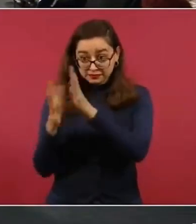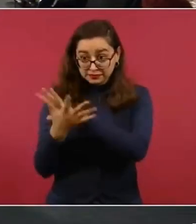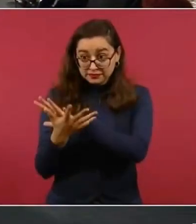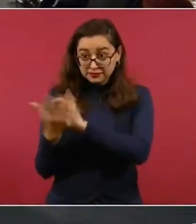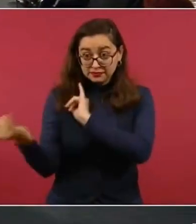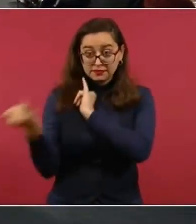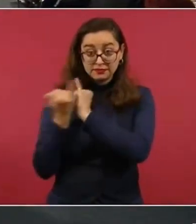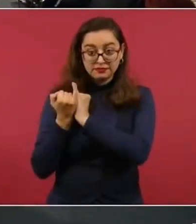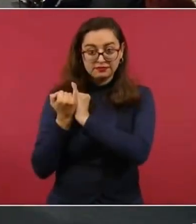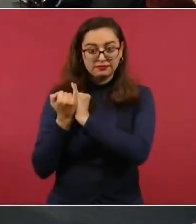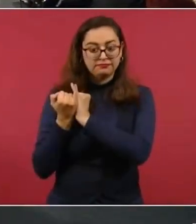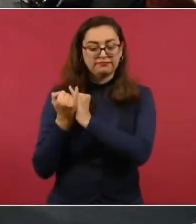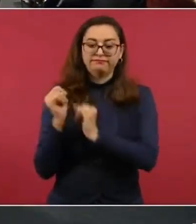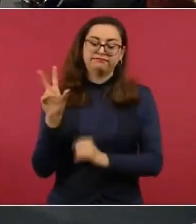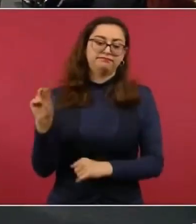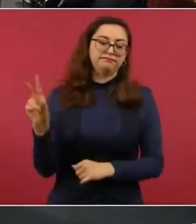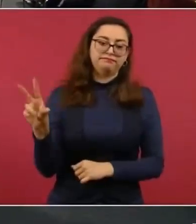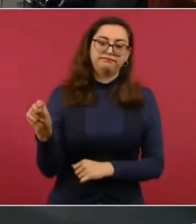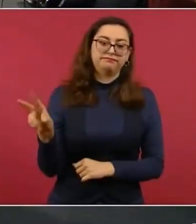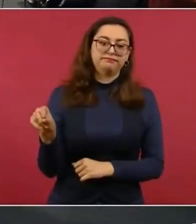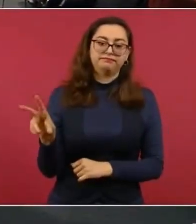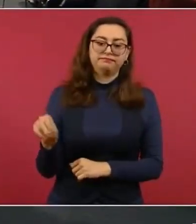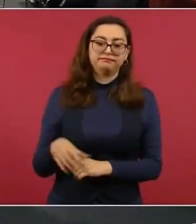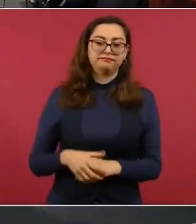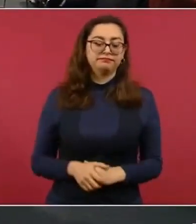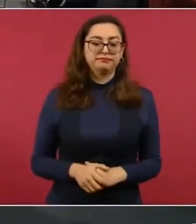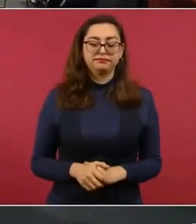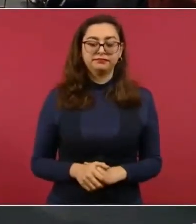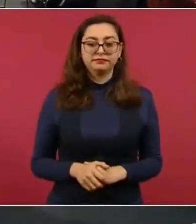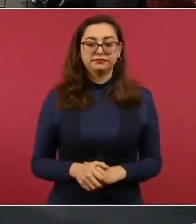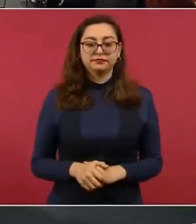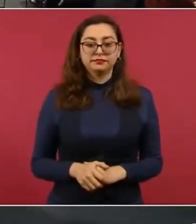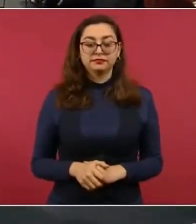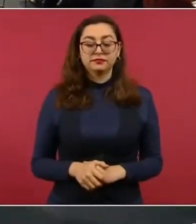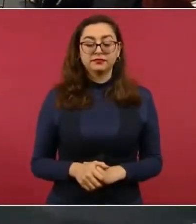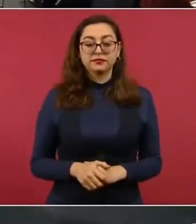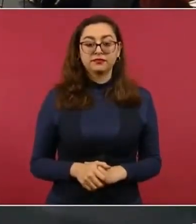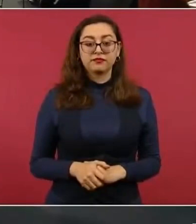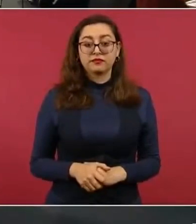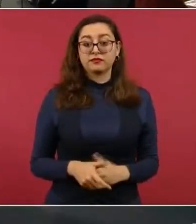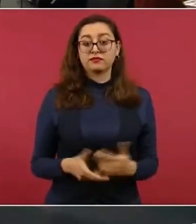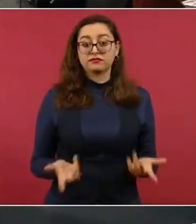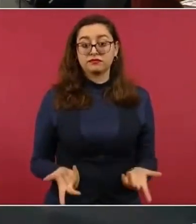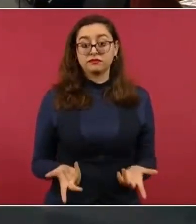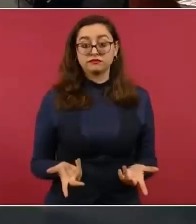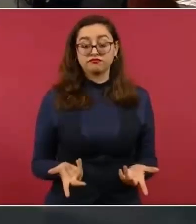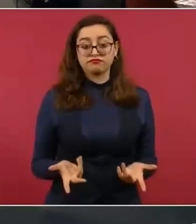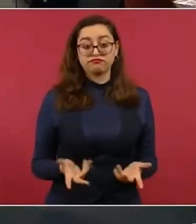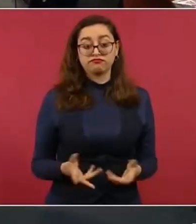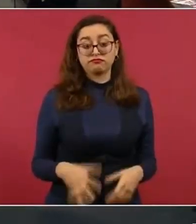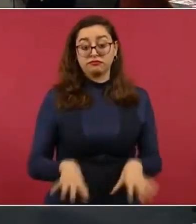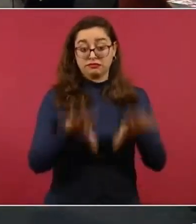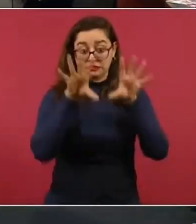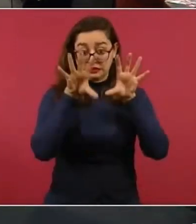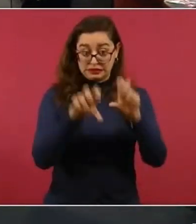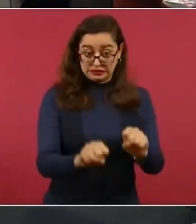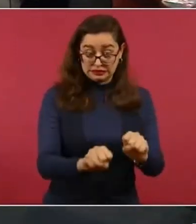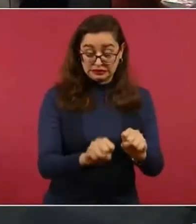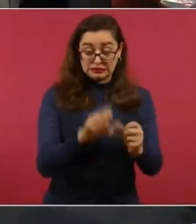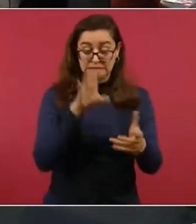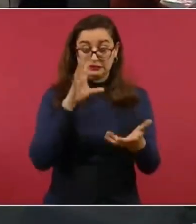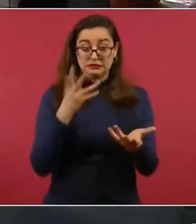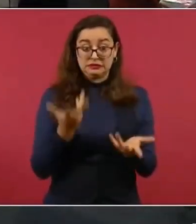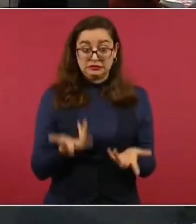Entonces, aquí cada vez que haya un hecho